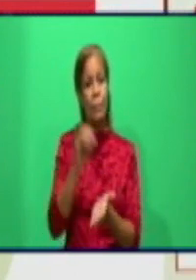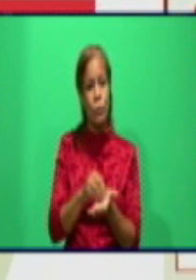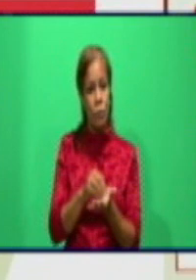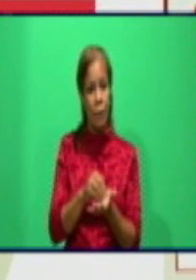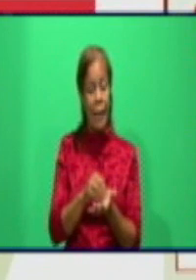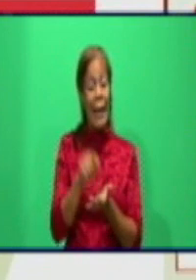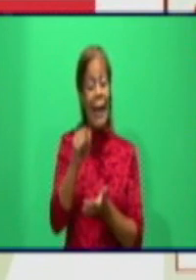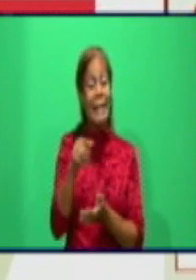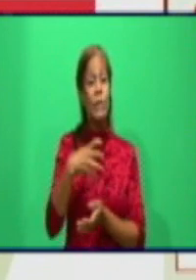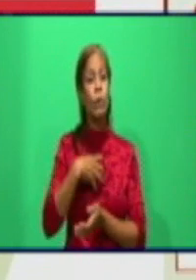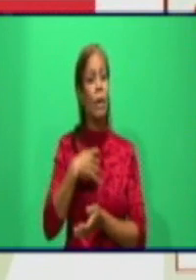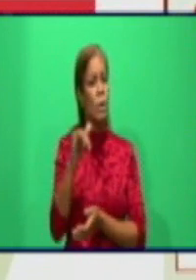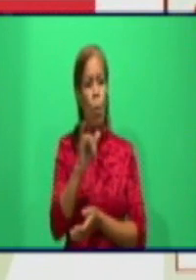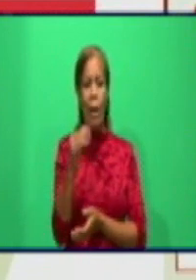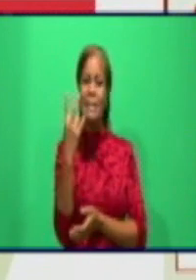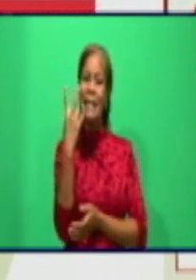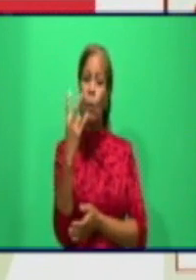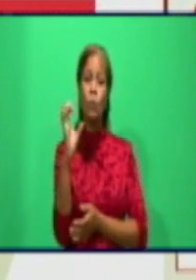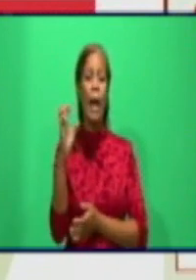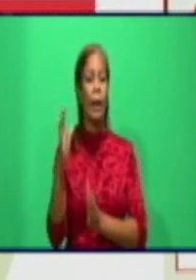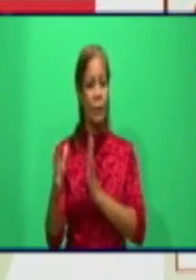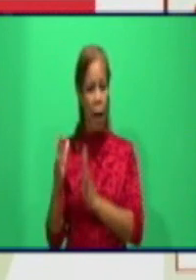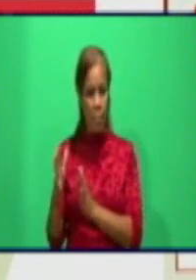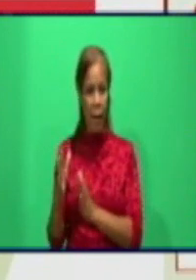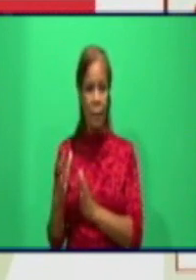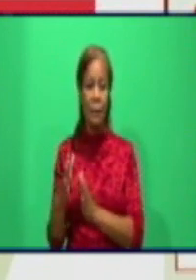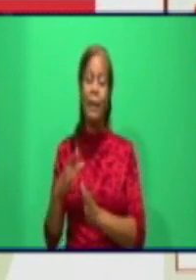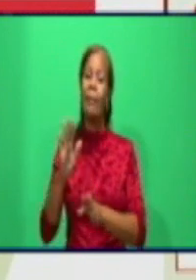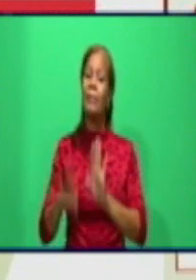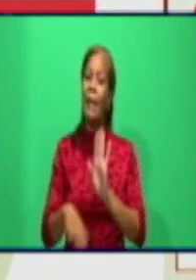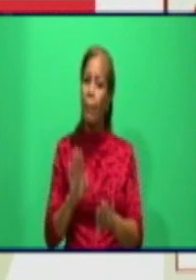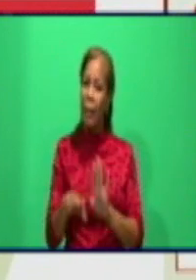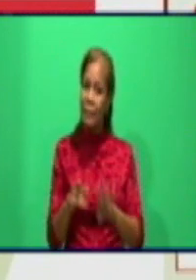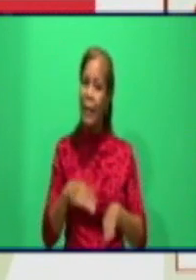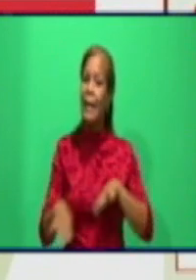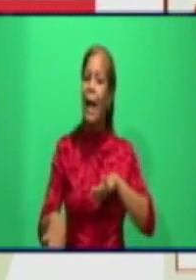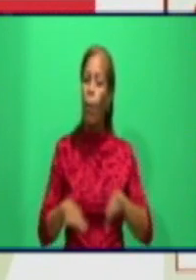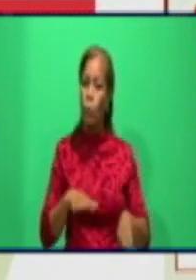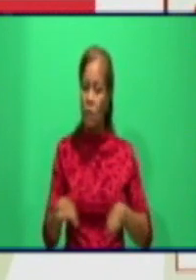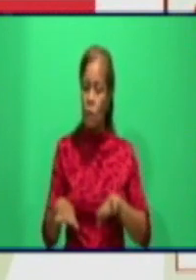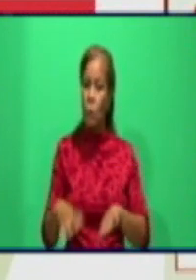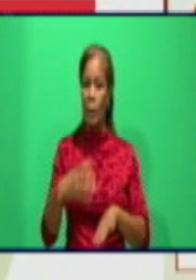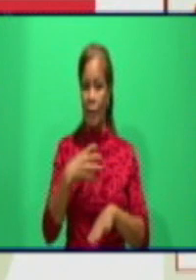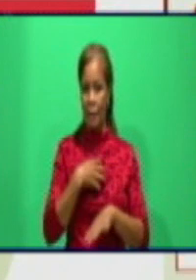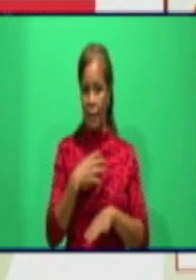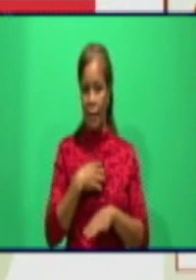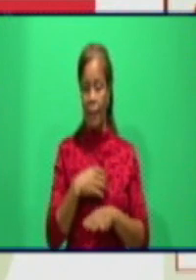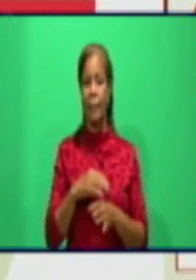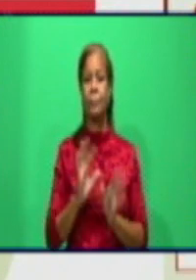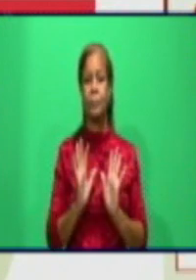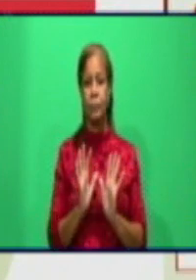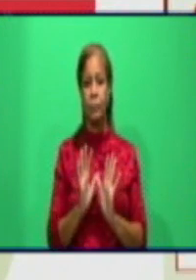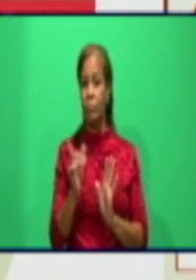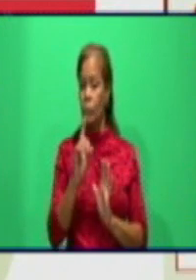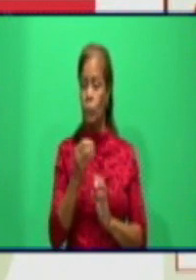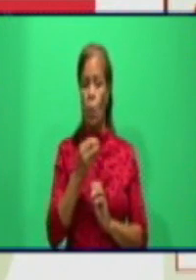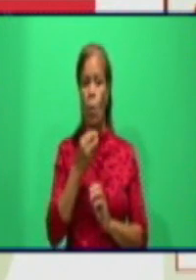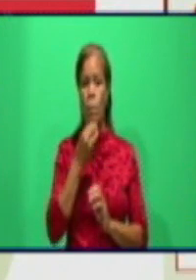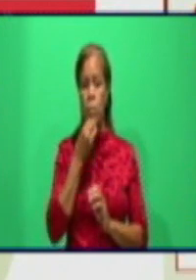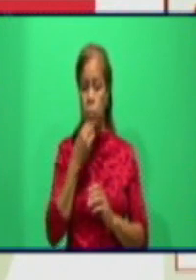una segunda etapa en su momento, teniendo en cuenta las condiciones que no teníamos todos para aplicarlo de forma homogénea a toda